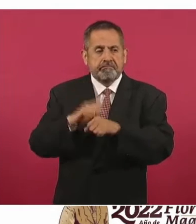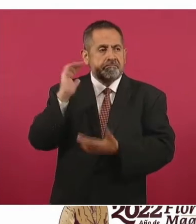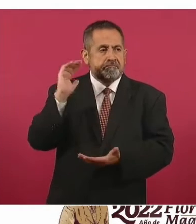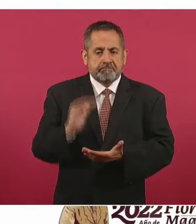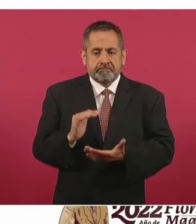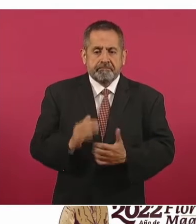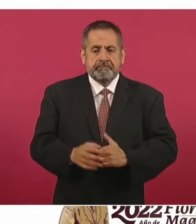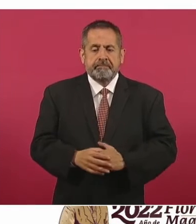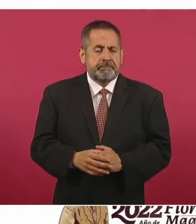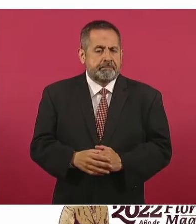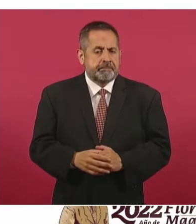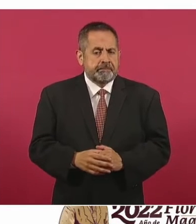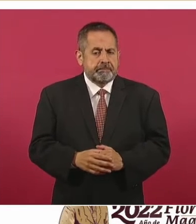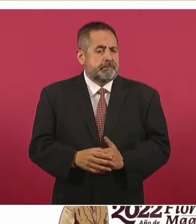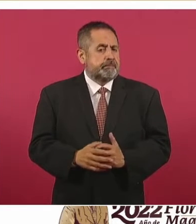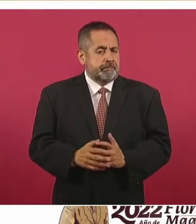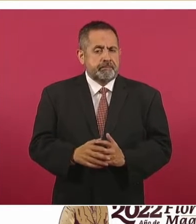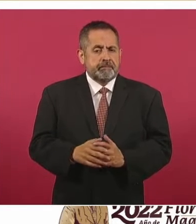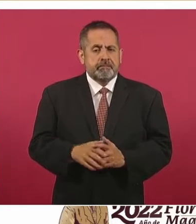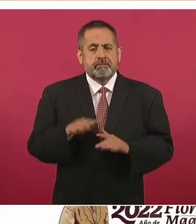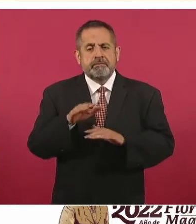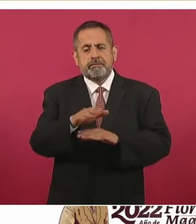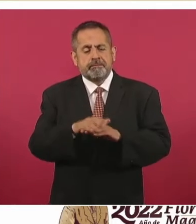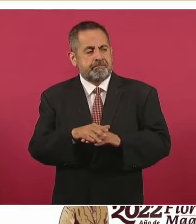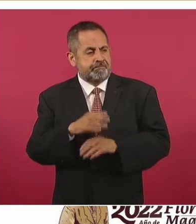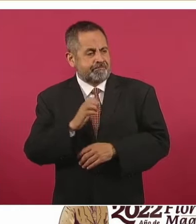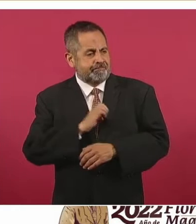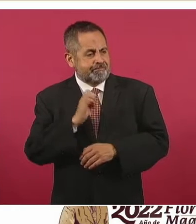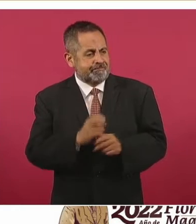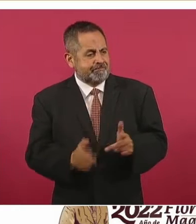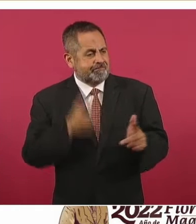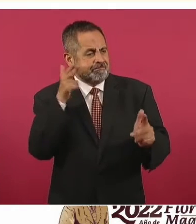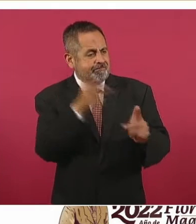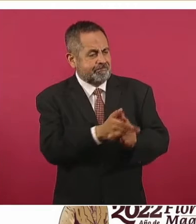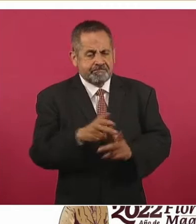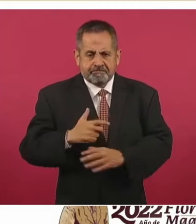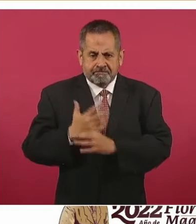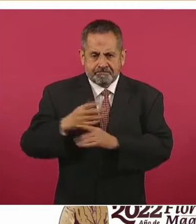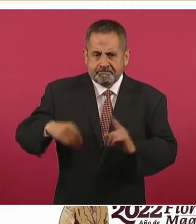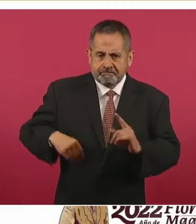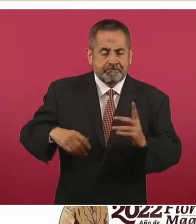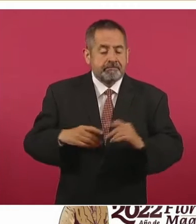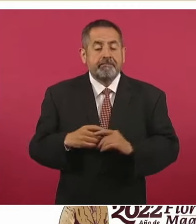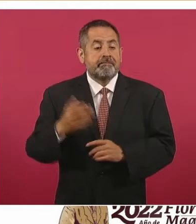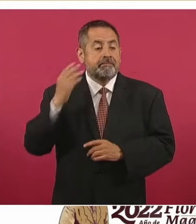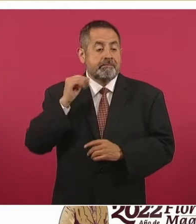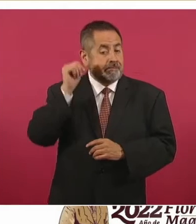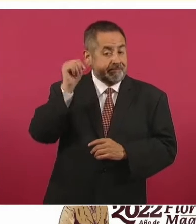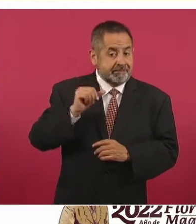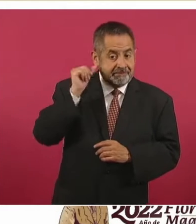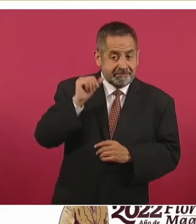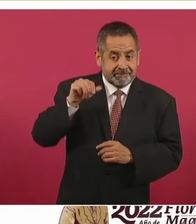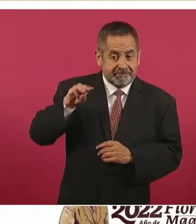En relación con el homicidio doloso, aumentó entre el pasado mes de abril y mayo.